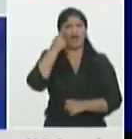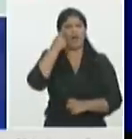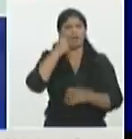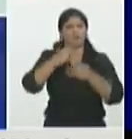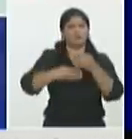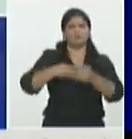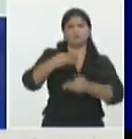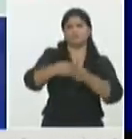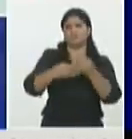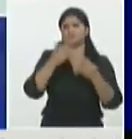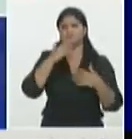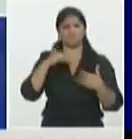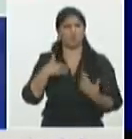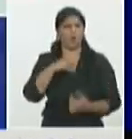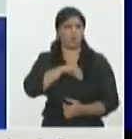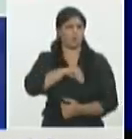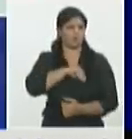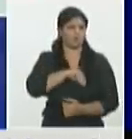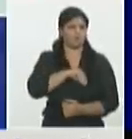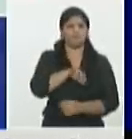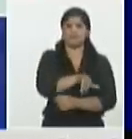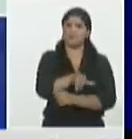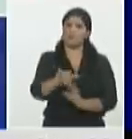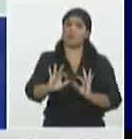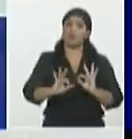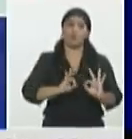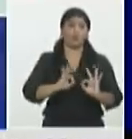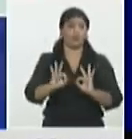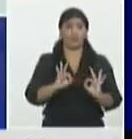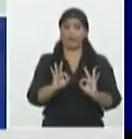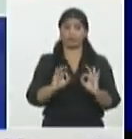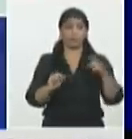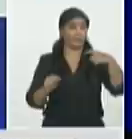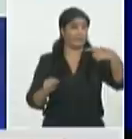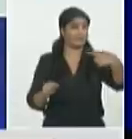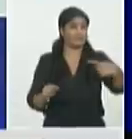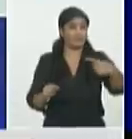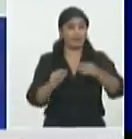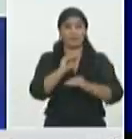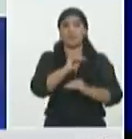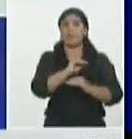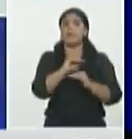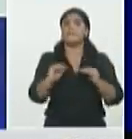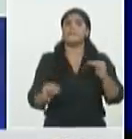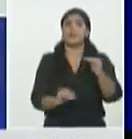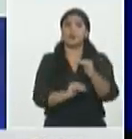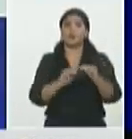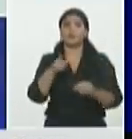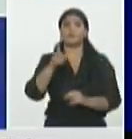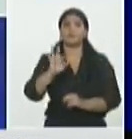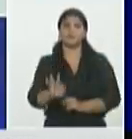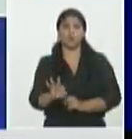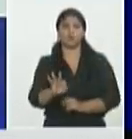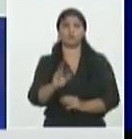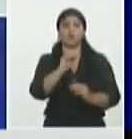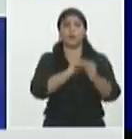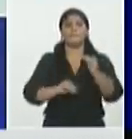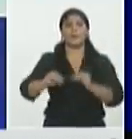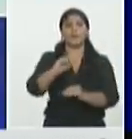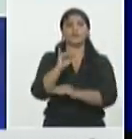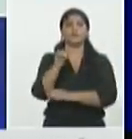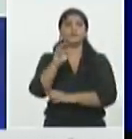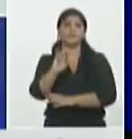protegiendo cada vez más los grupos de mayor riesgo menores de 20 menores de 18 mayores de